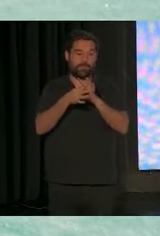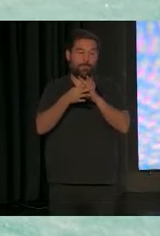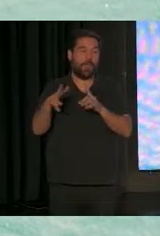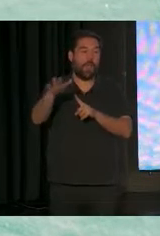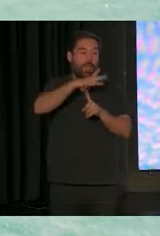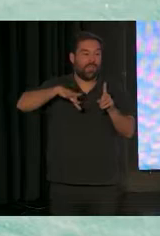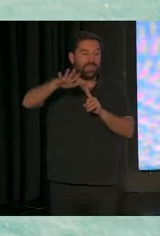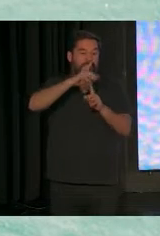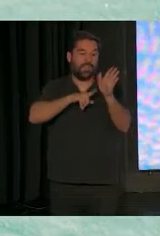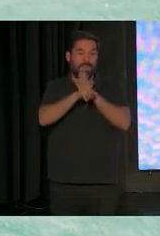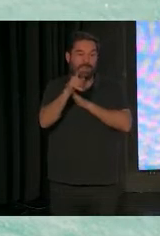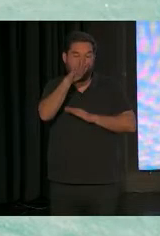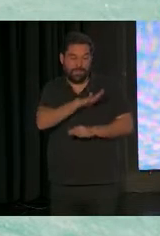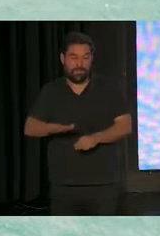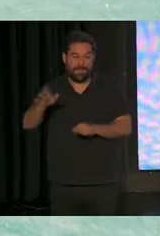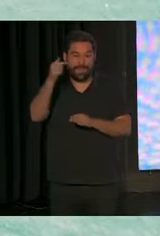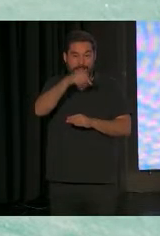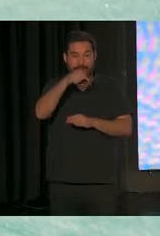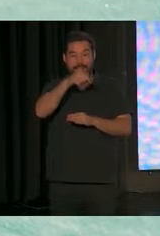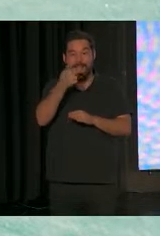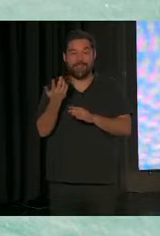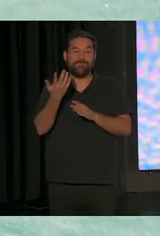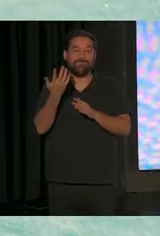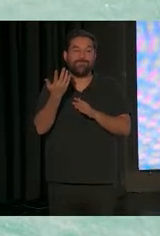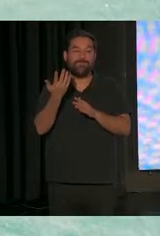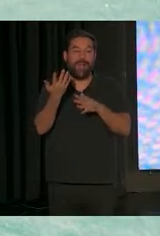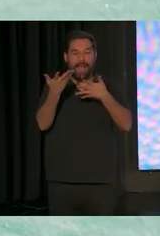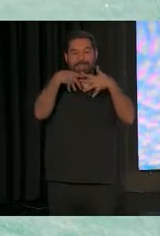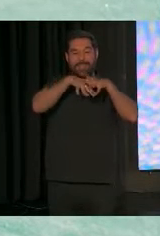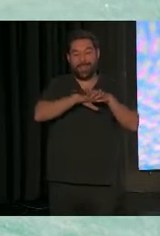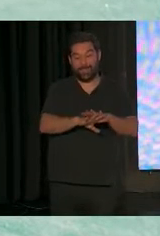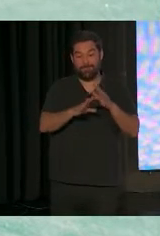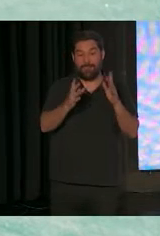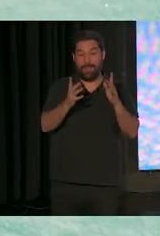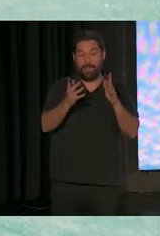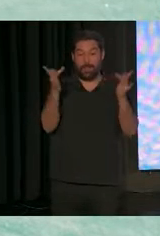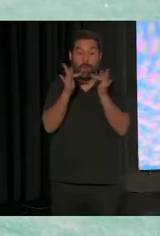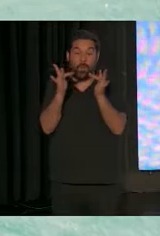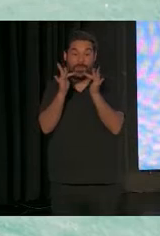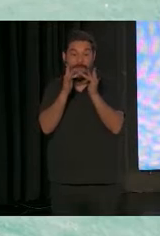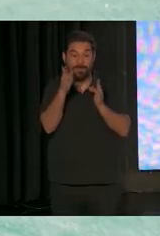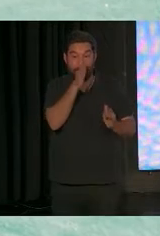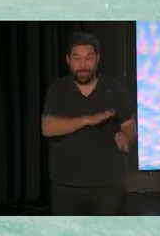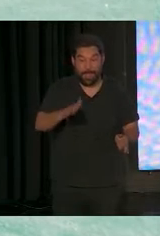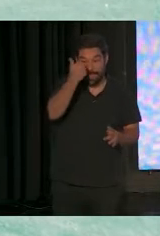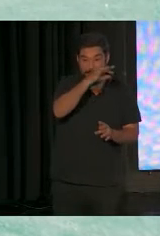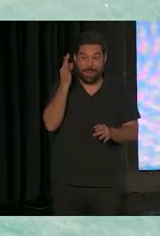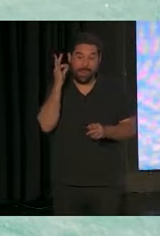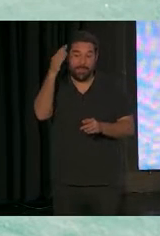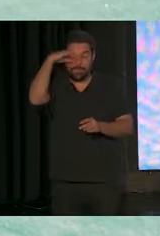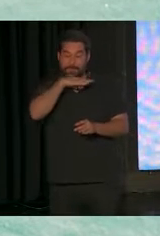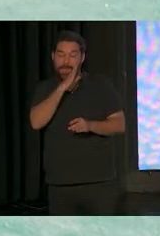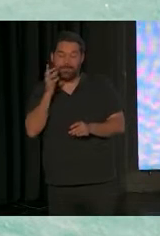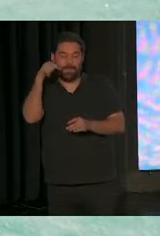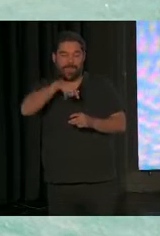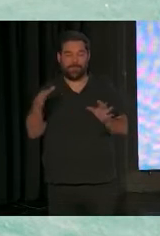infantil es donde se va a dar la interacción entre el niño y los padres y que eso es lo más importante en la atención temprana.